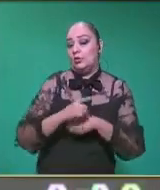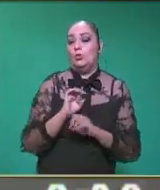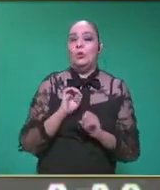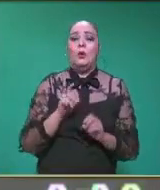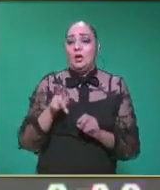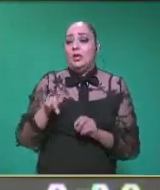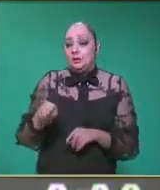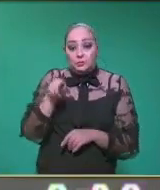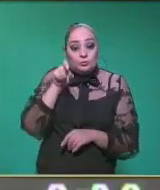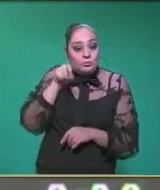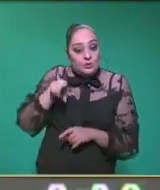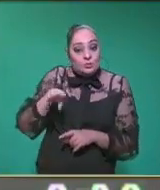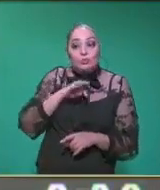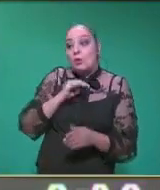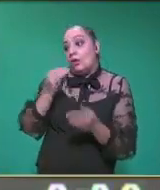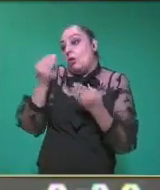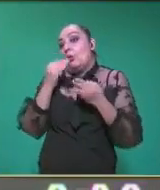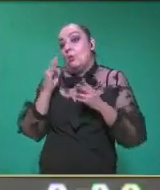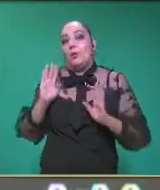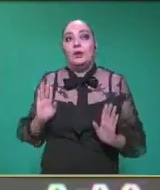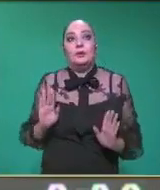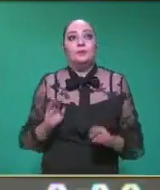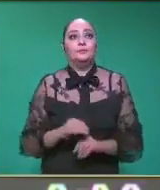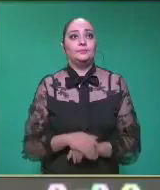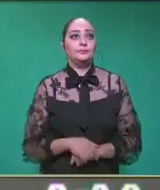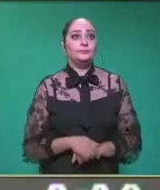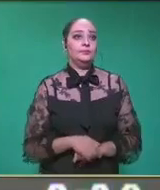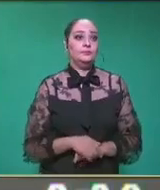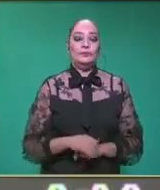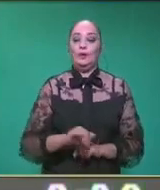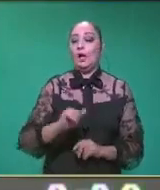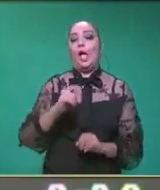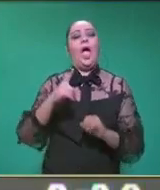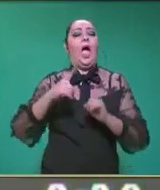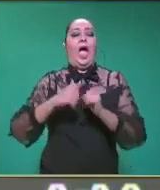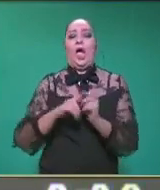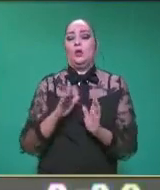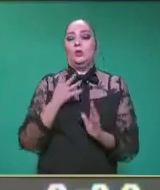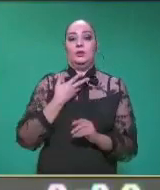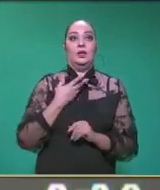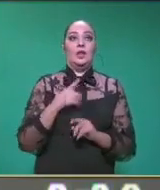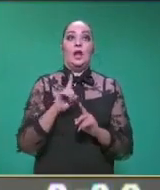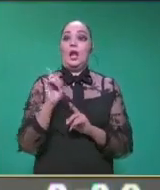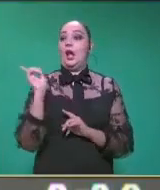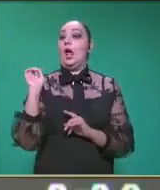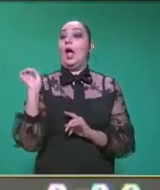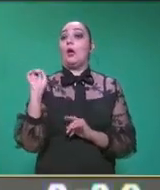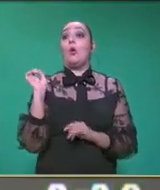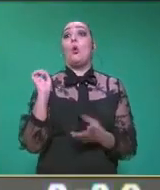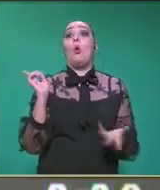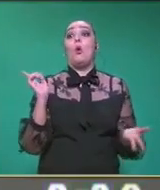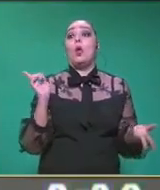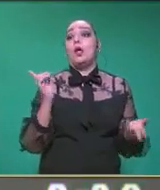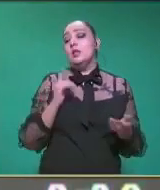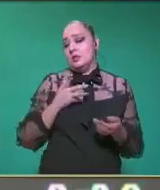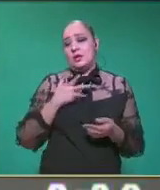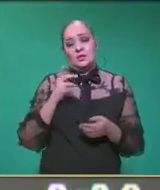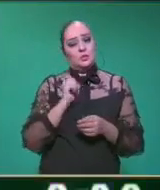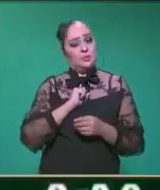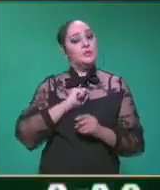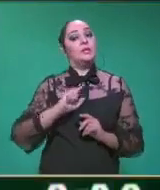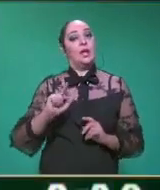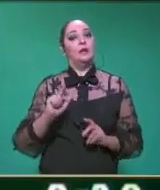especies un poquito sucias. Una característica, bueno, de su colita, ¿qué nos puedes decir? Es muy especial su cola.